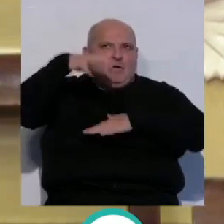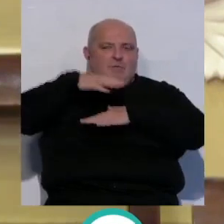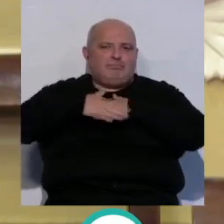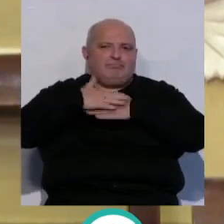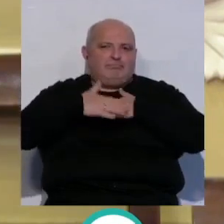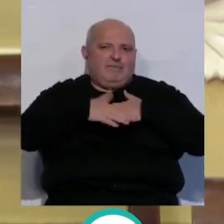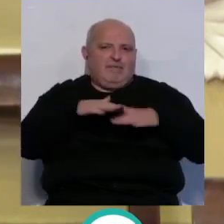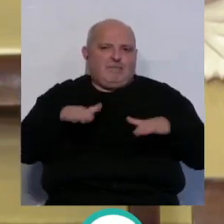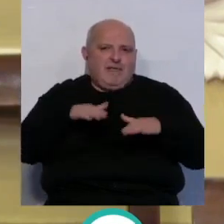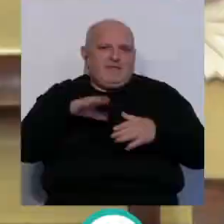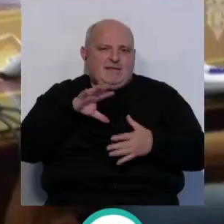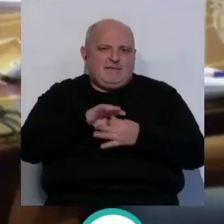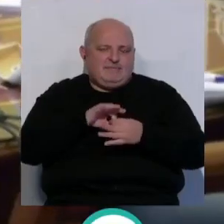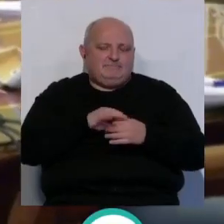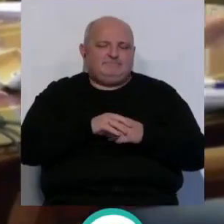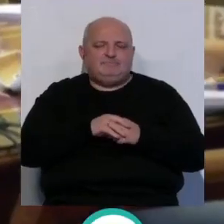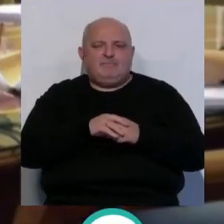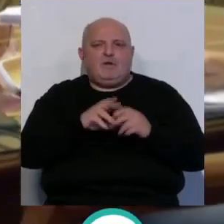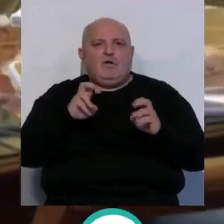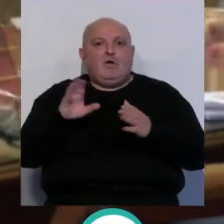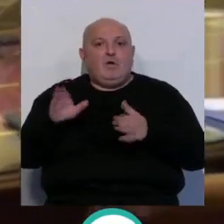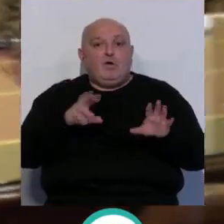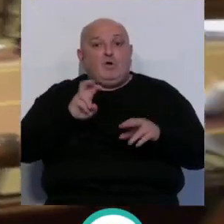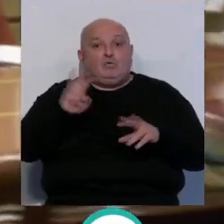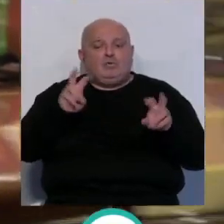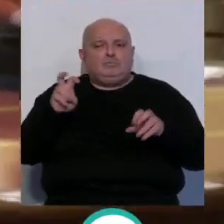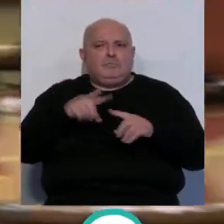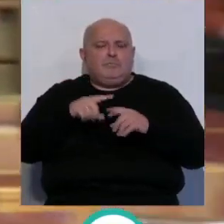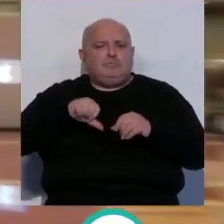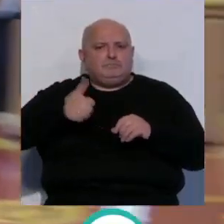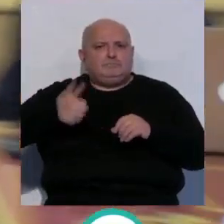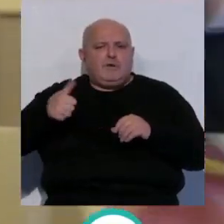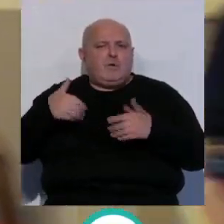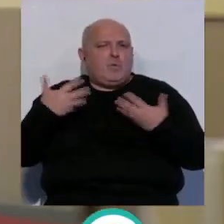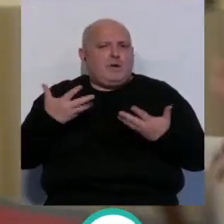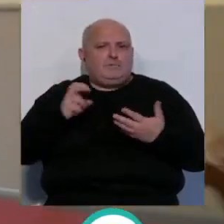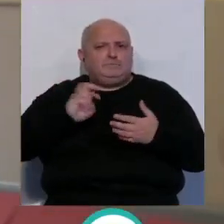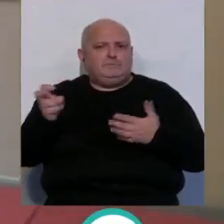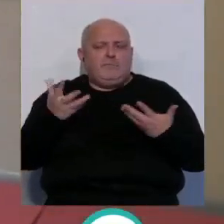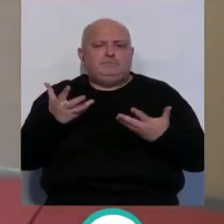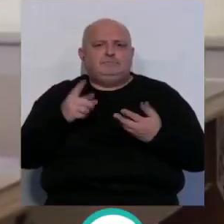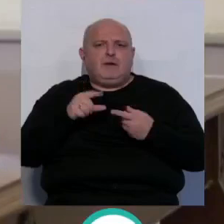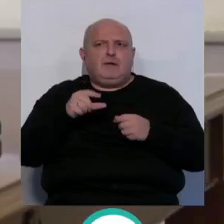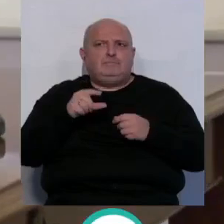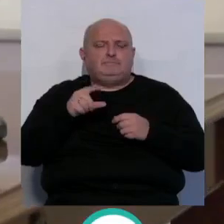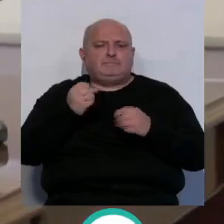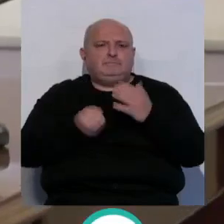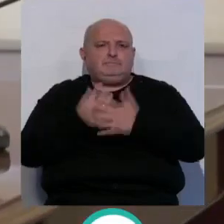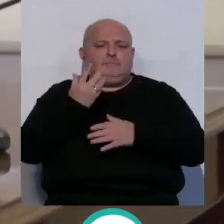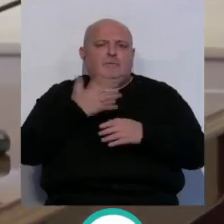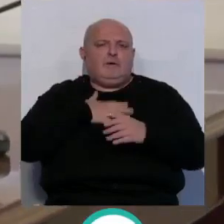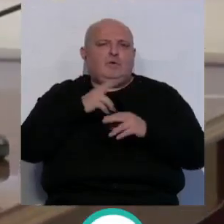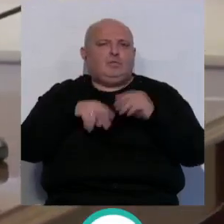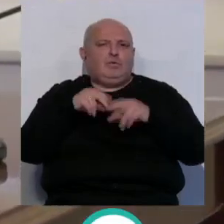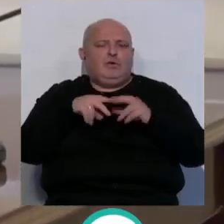de la cubierta. Entre el resto de asuntos que han recibido el visto bueno de la Junta de Gobierno, destacar además la